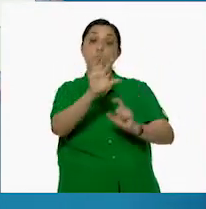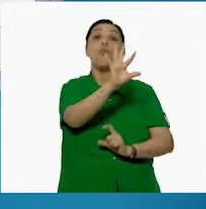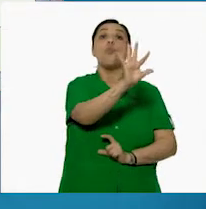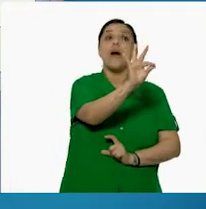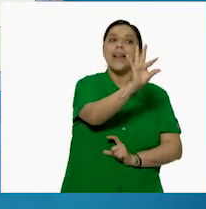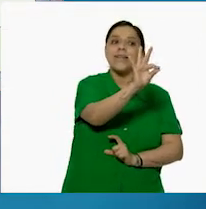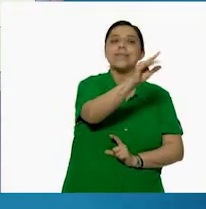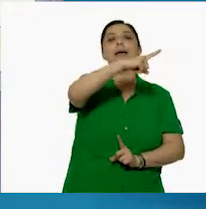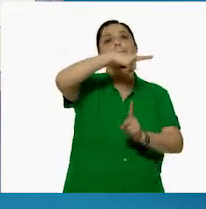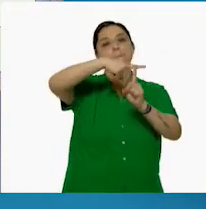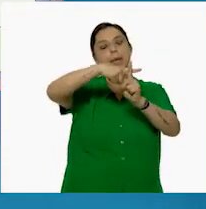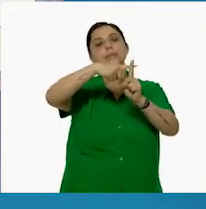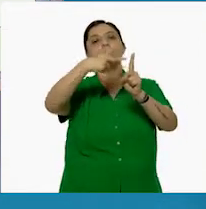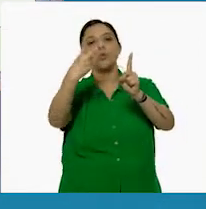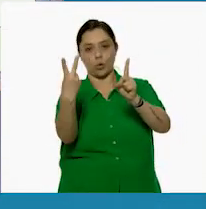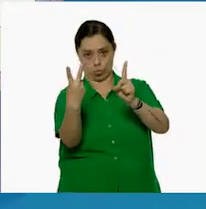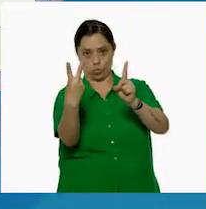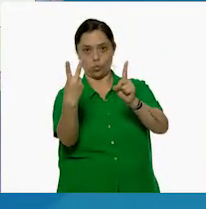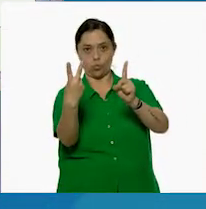más 2.